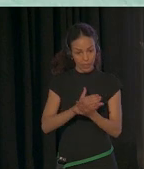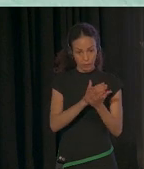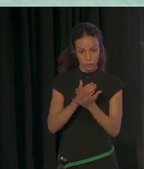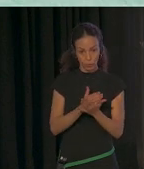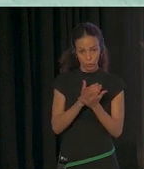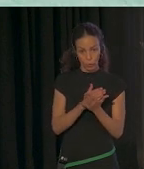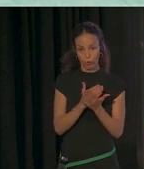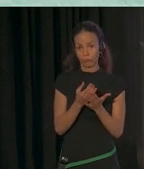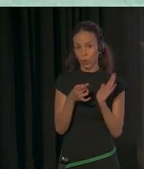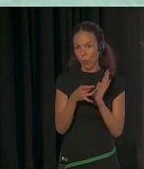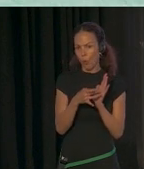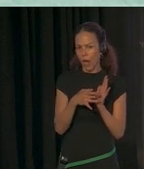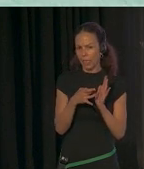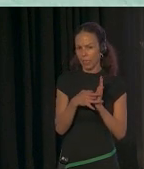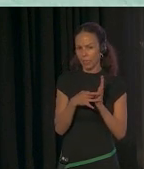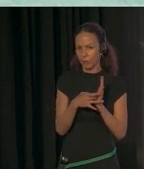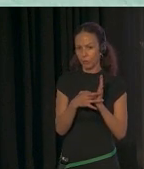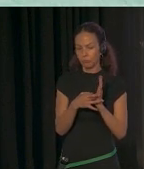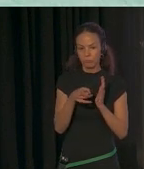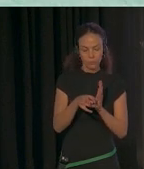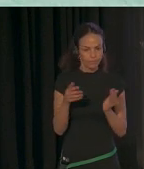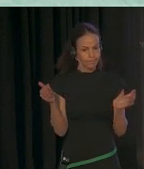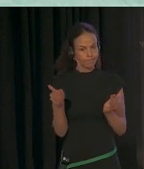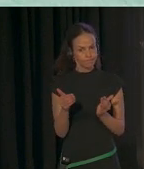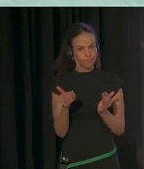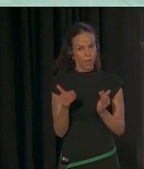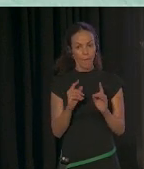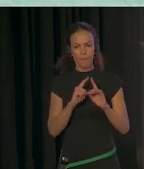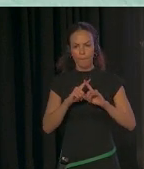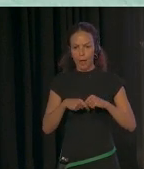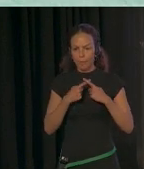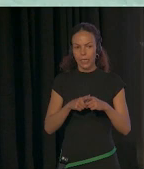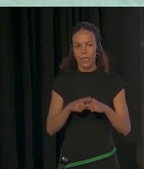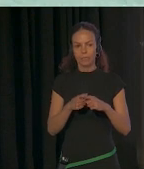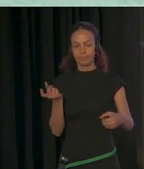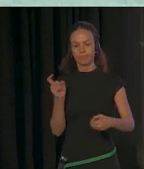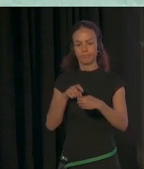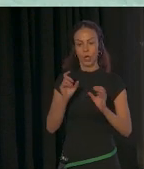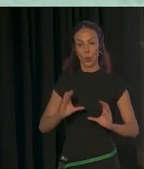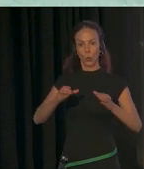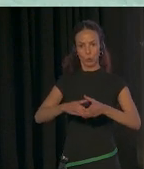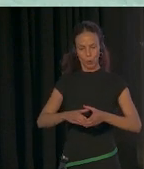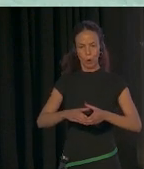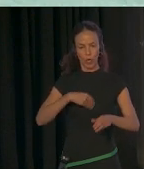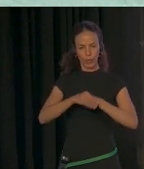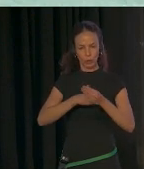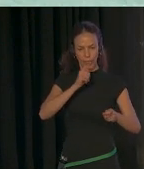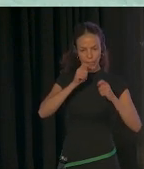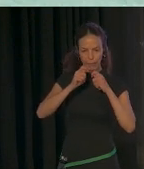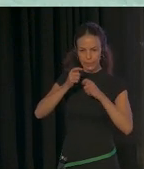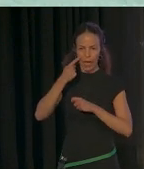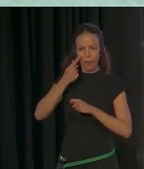es decir, es un momento en el que las familias formaron parte de un grupo IPAT y hicimos unas entrevistas con respecto a sus